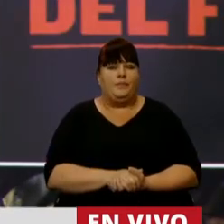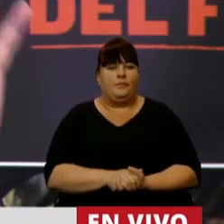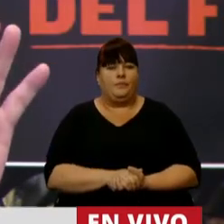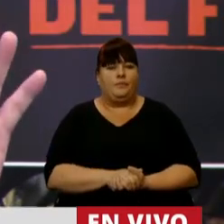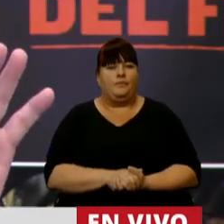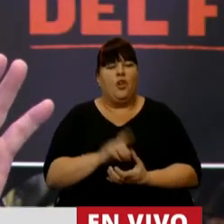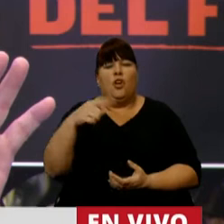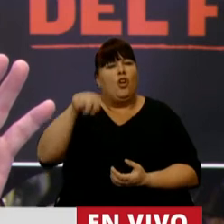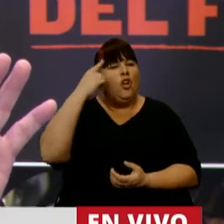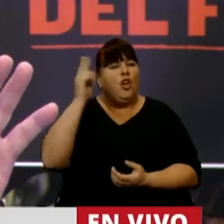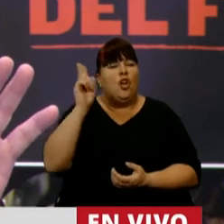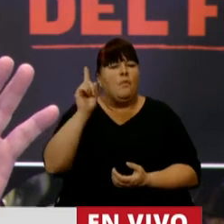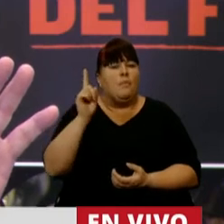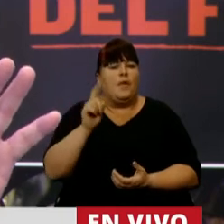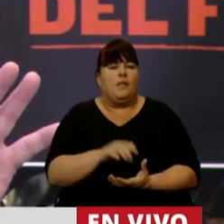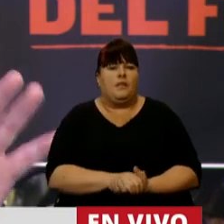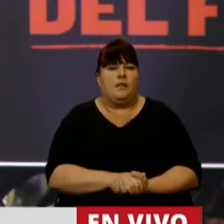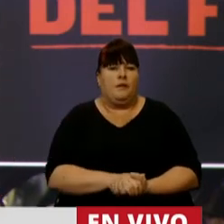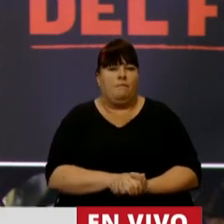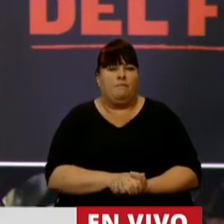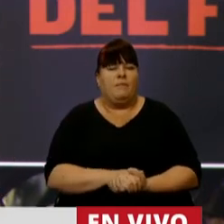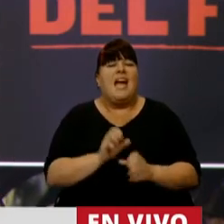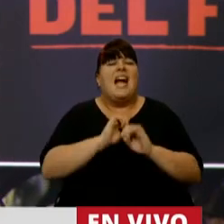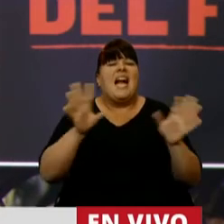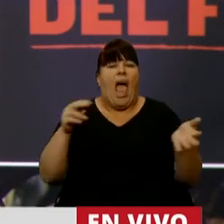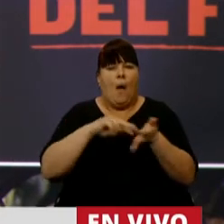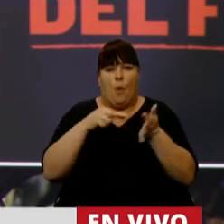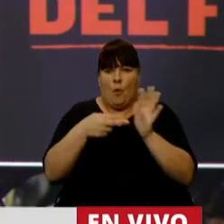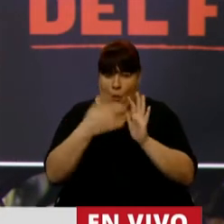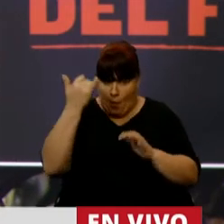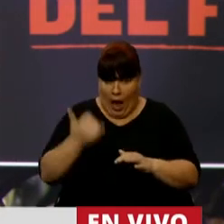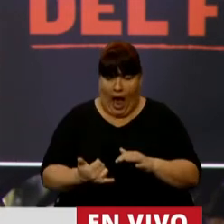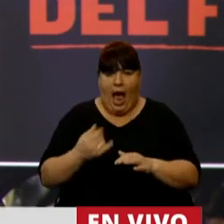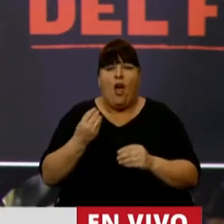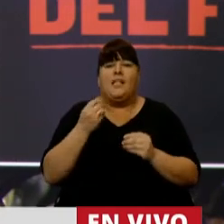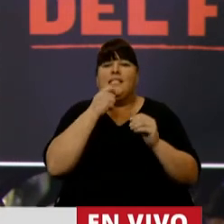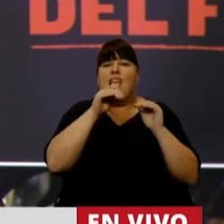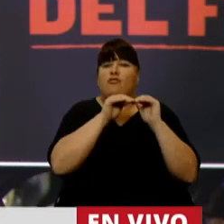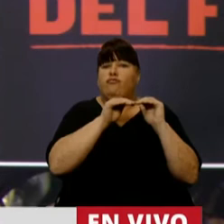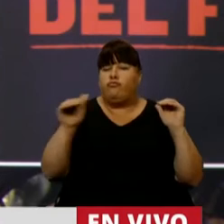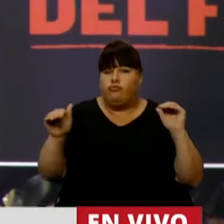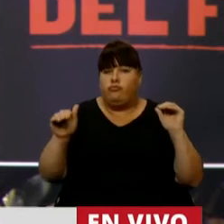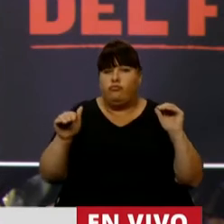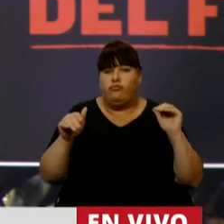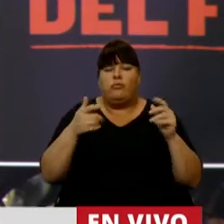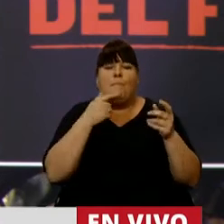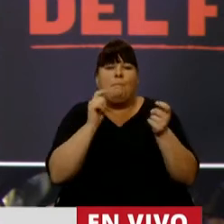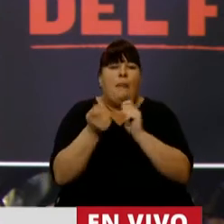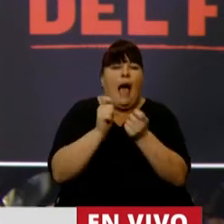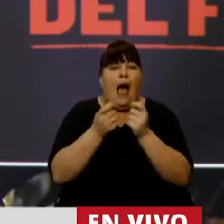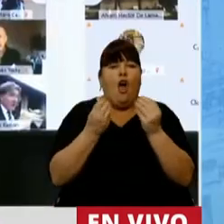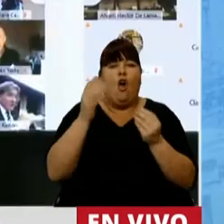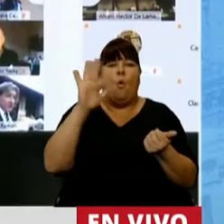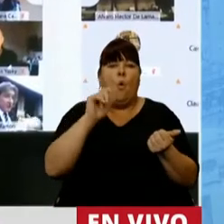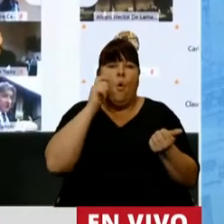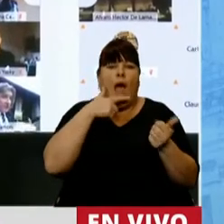No se está tomando en cuenta el grave problema que existe con el congelamiento de la adecuación de los